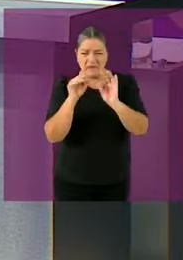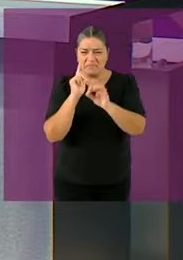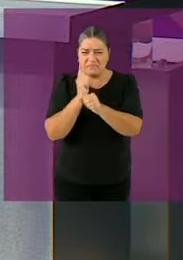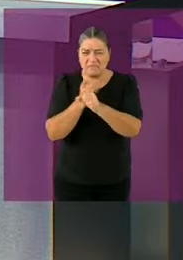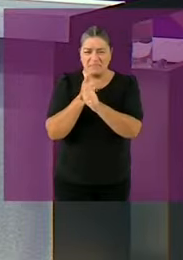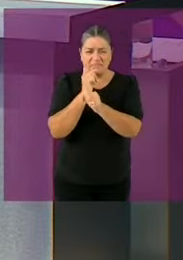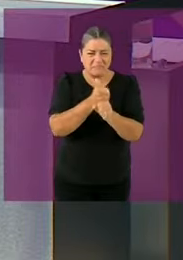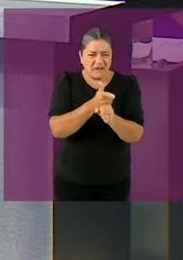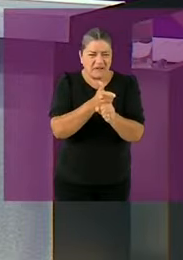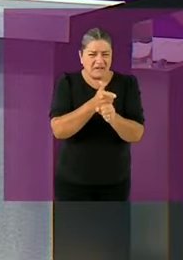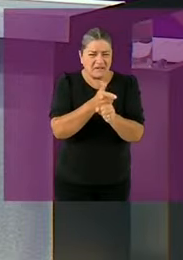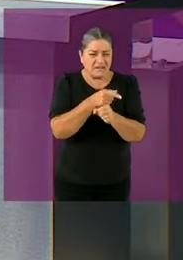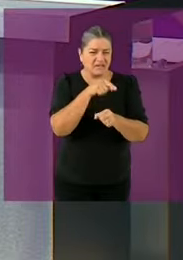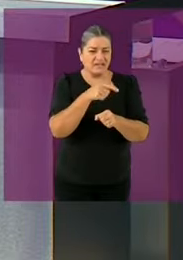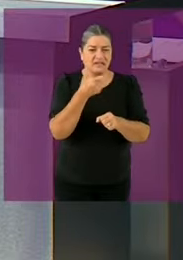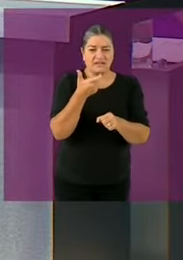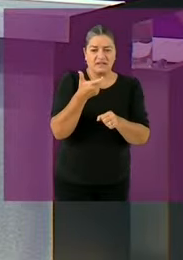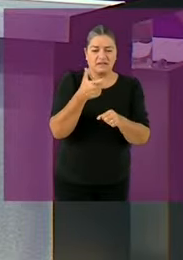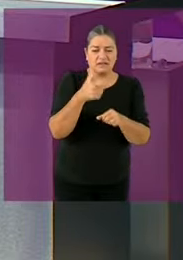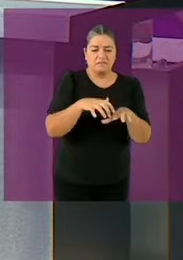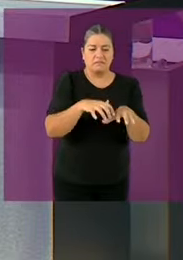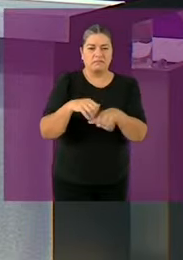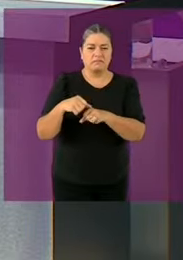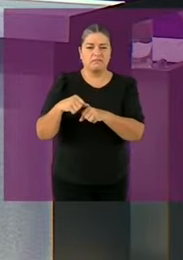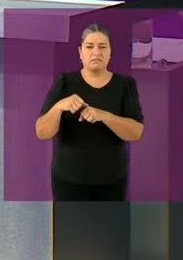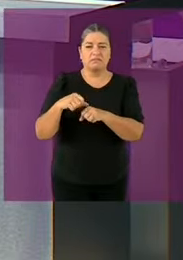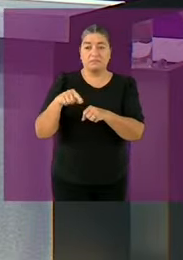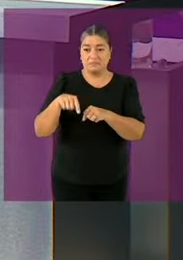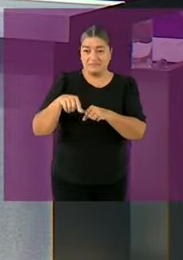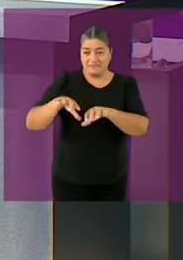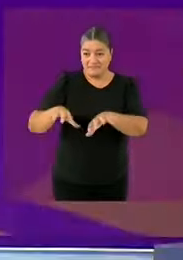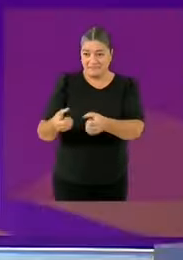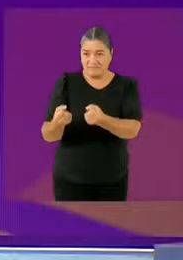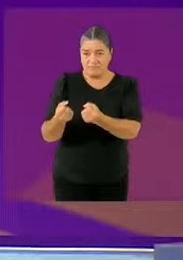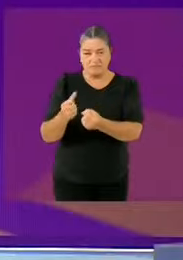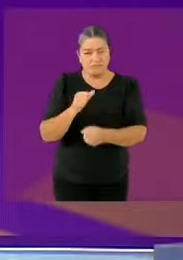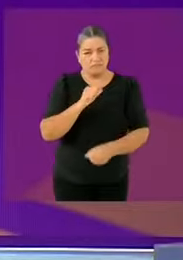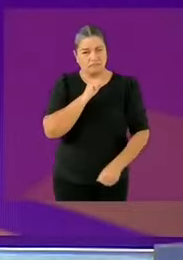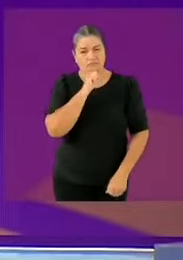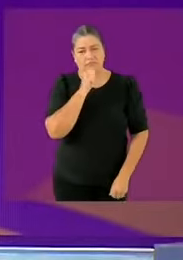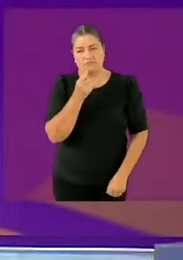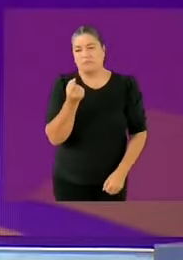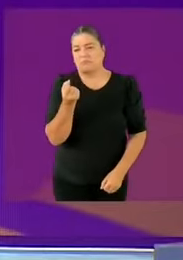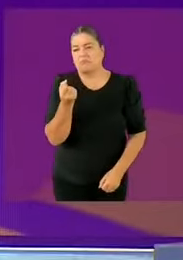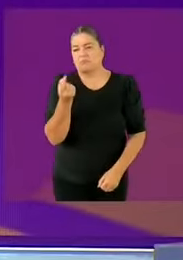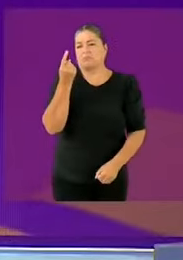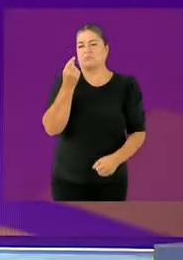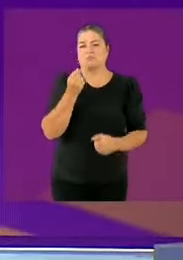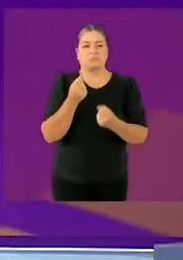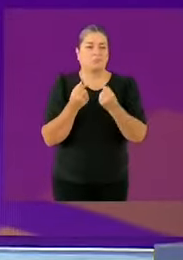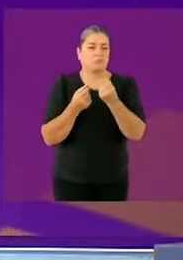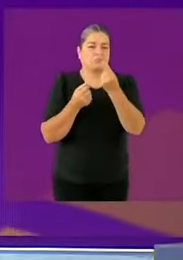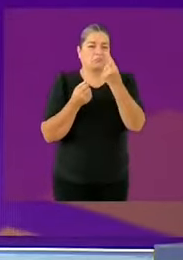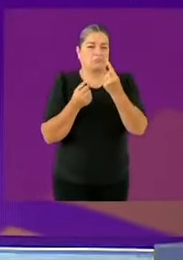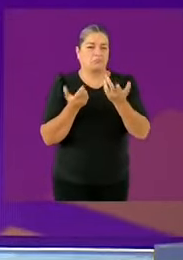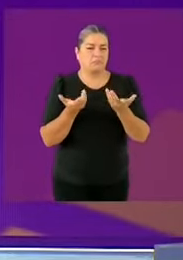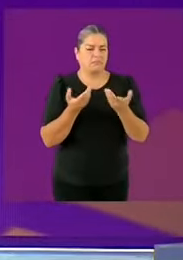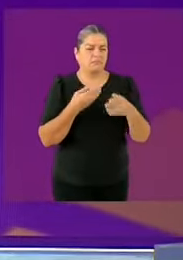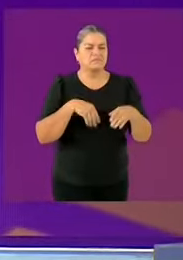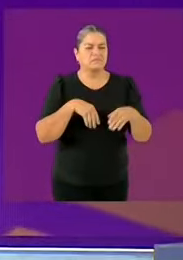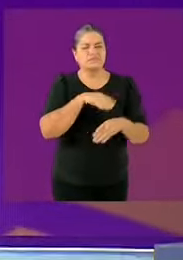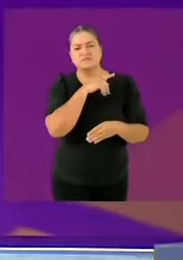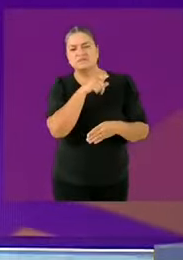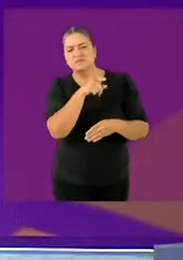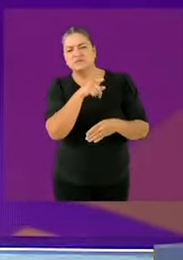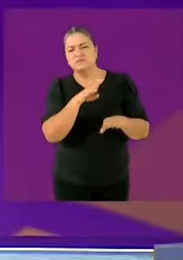¿Qué propone, candidata, para terminar con la impunidad? Sí, son varios temas que planteamos. Y además